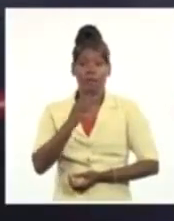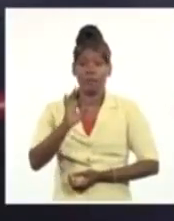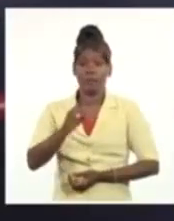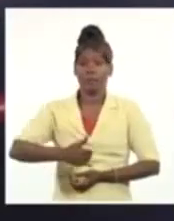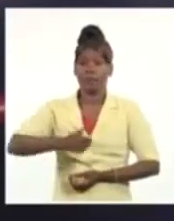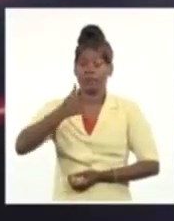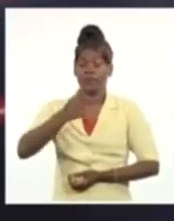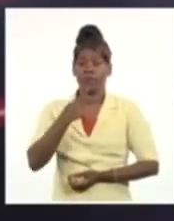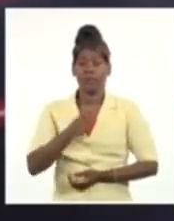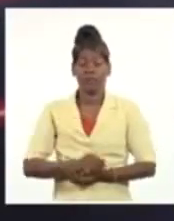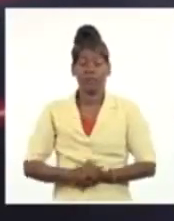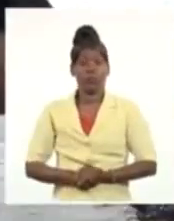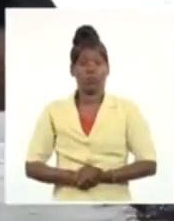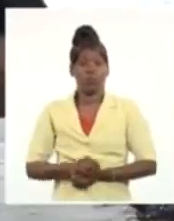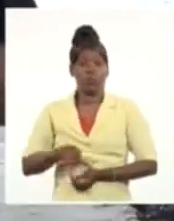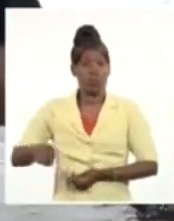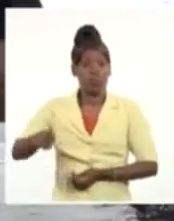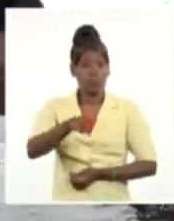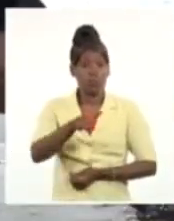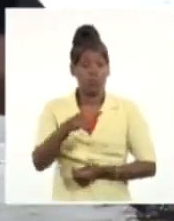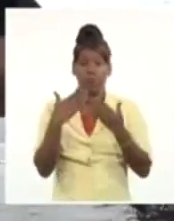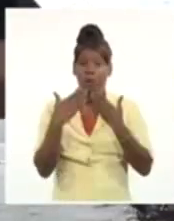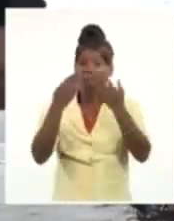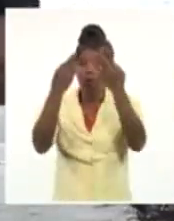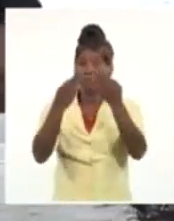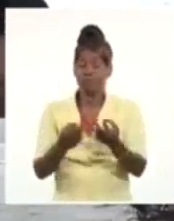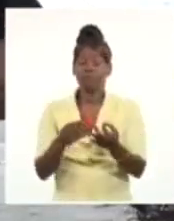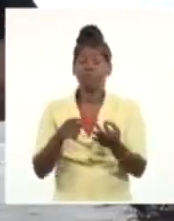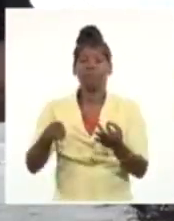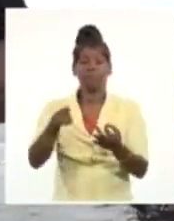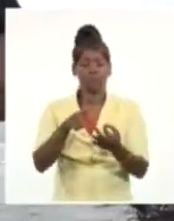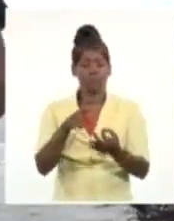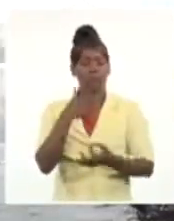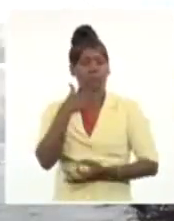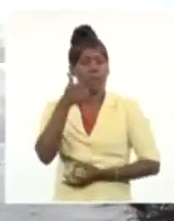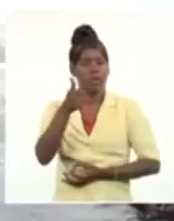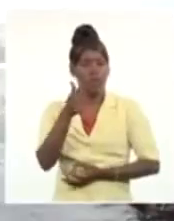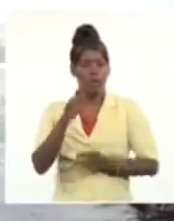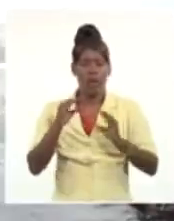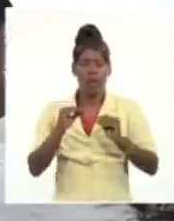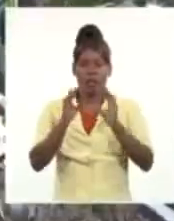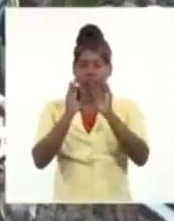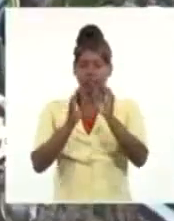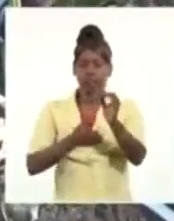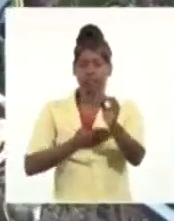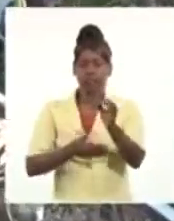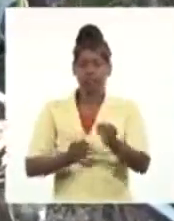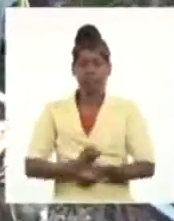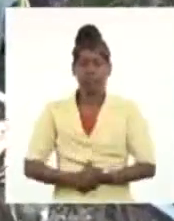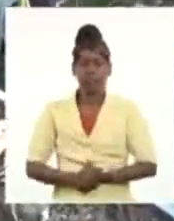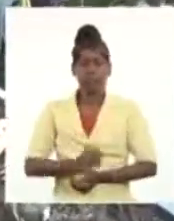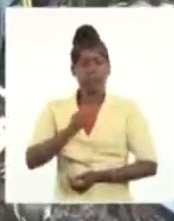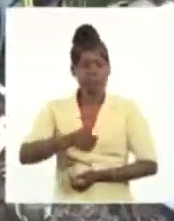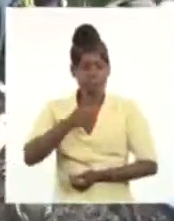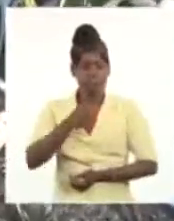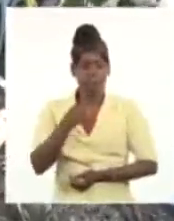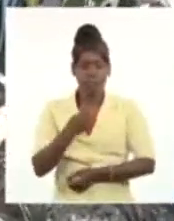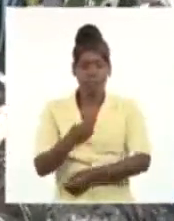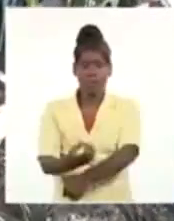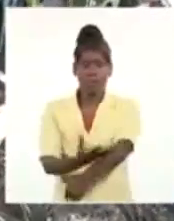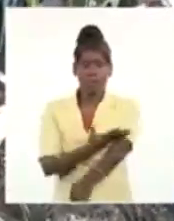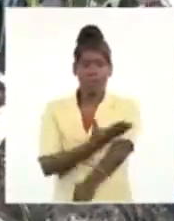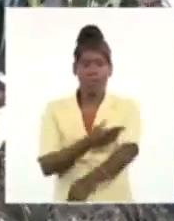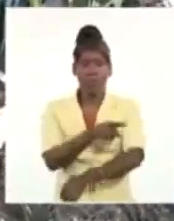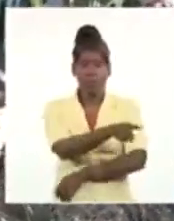diálogo creíble sobre los desafíos que tienen ante sí los cubanos. El primer secretario del partido se mostró orgulloso de la